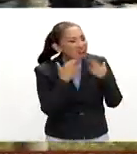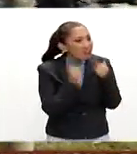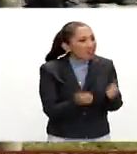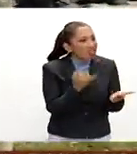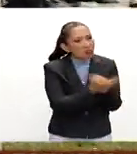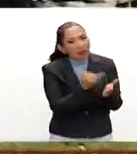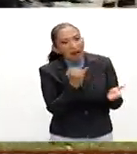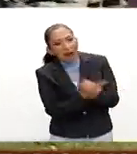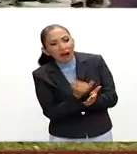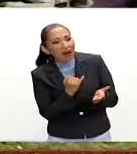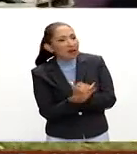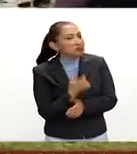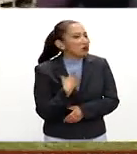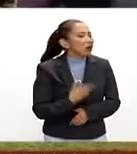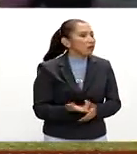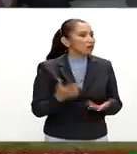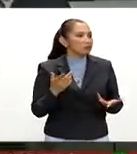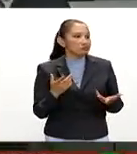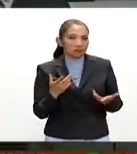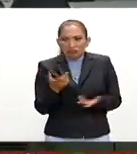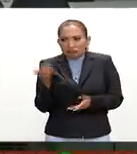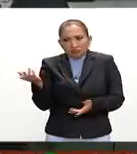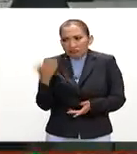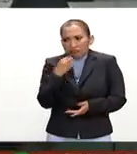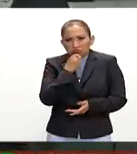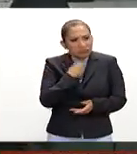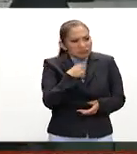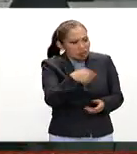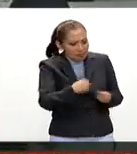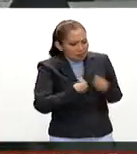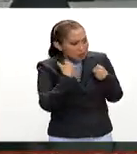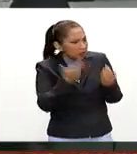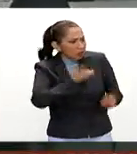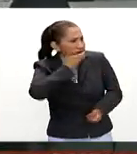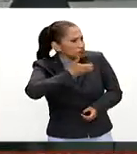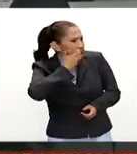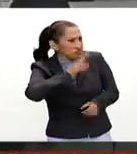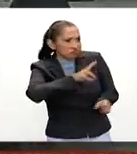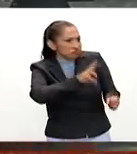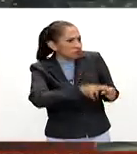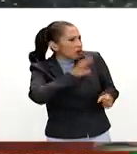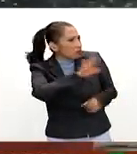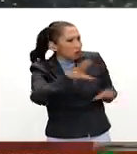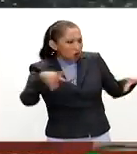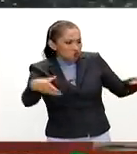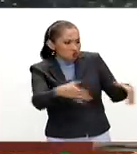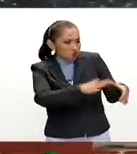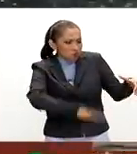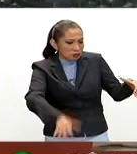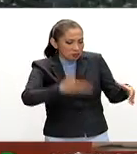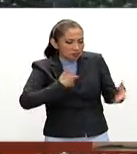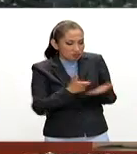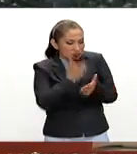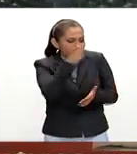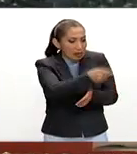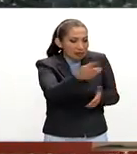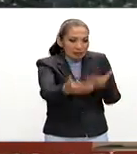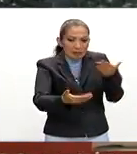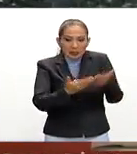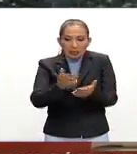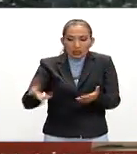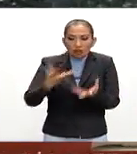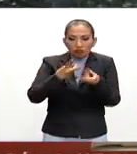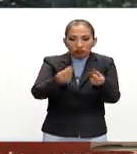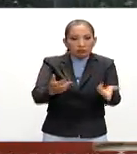impuestos porque es parte de nuestra vida en comunidad y tener los servicios que se requieren